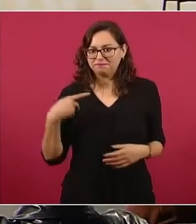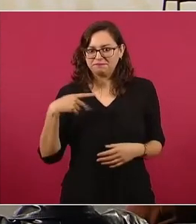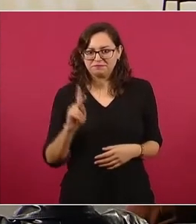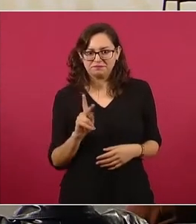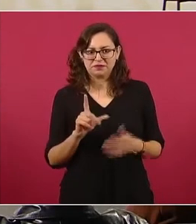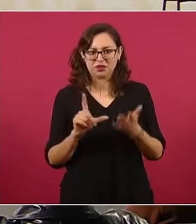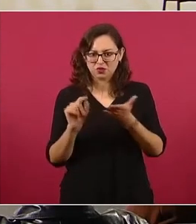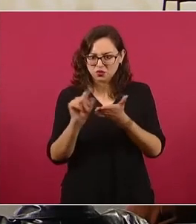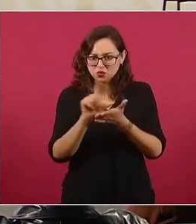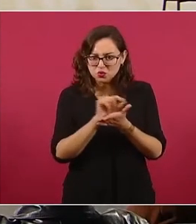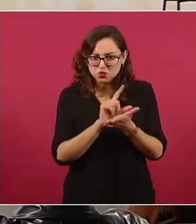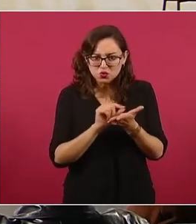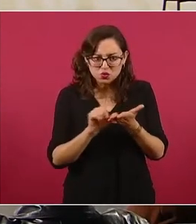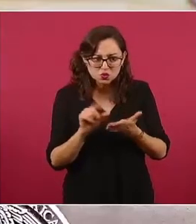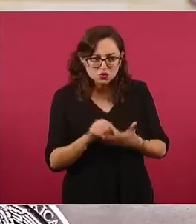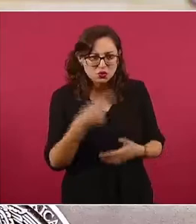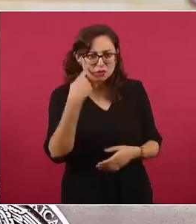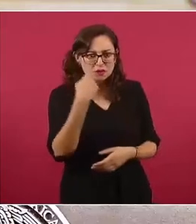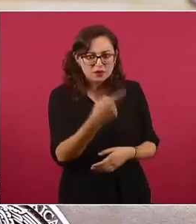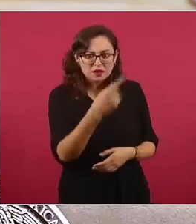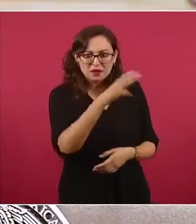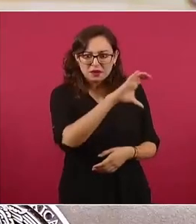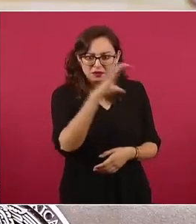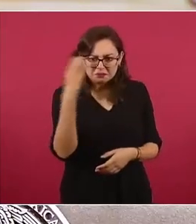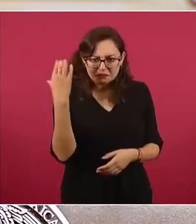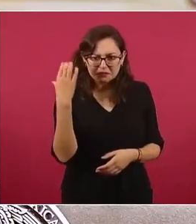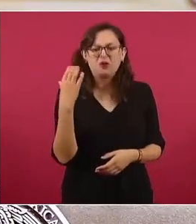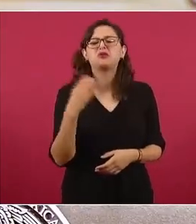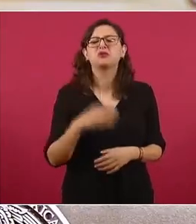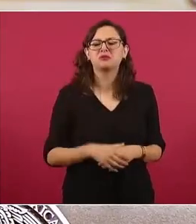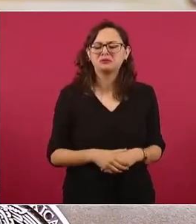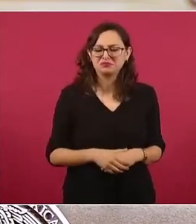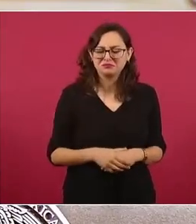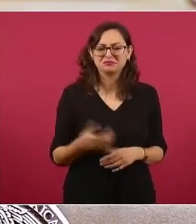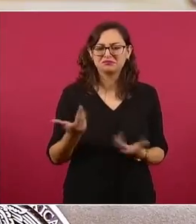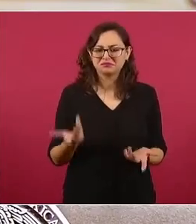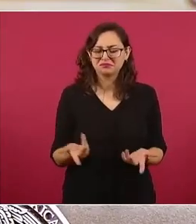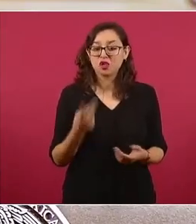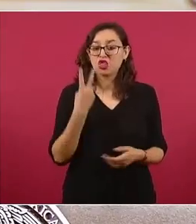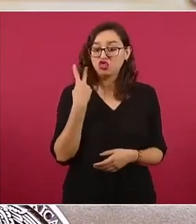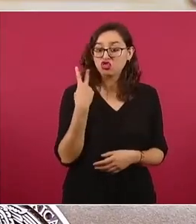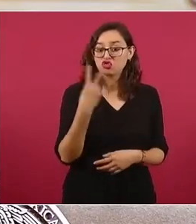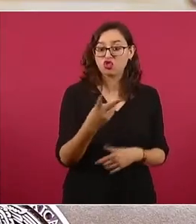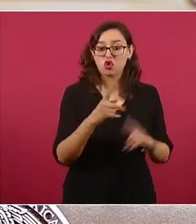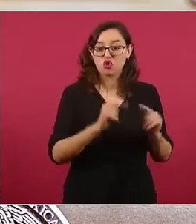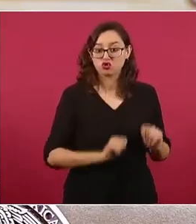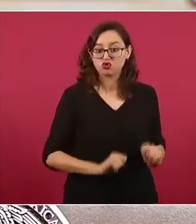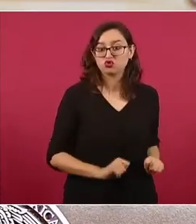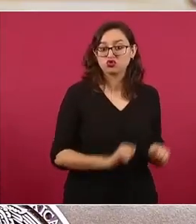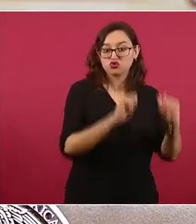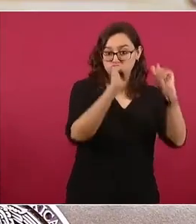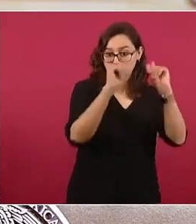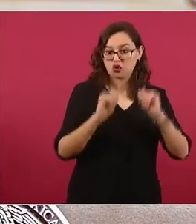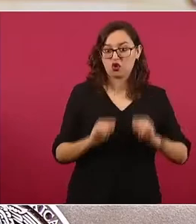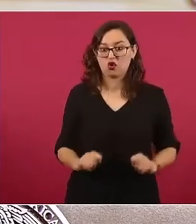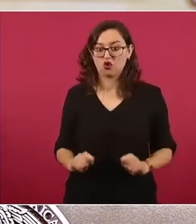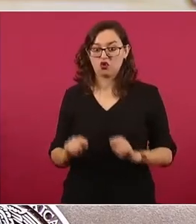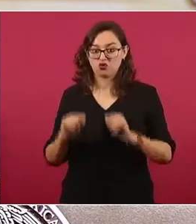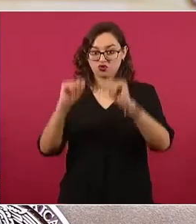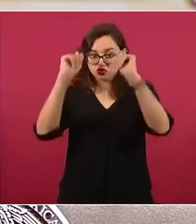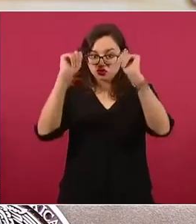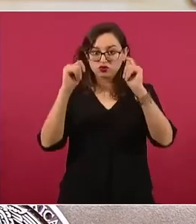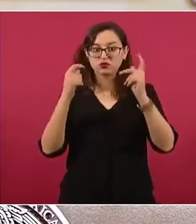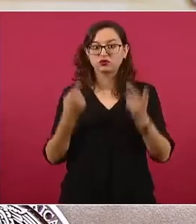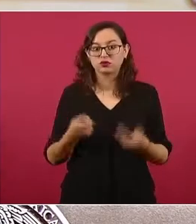son verdaderas, pero lo que escribe es falso. Se trata de dos torres especiales despachadas por la aduana